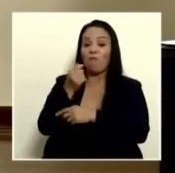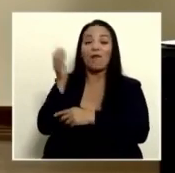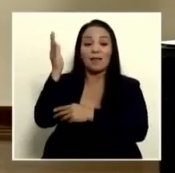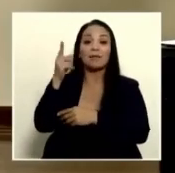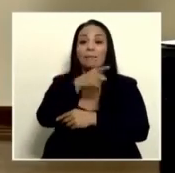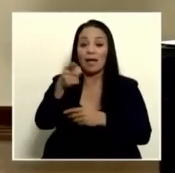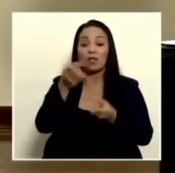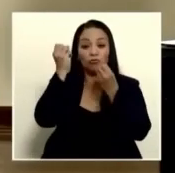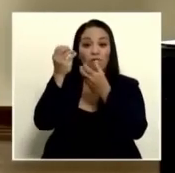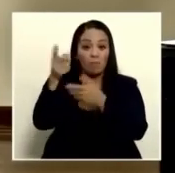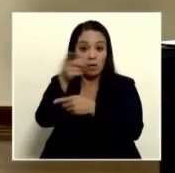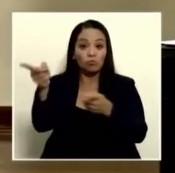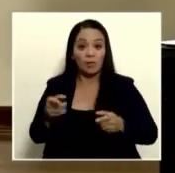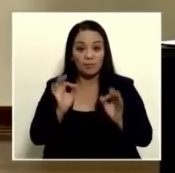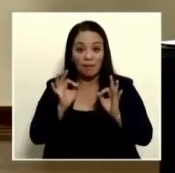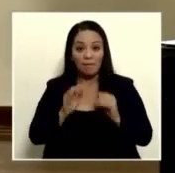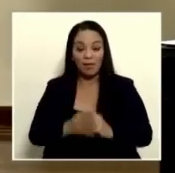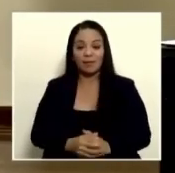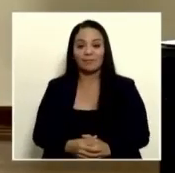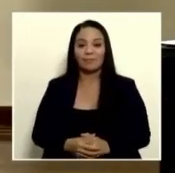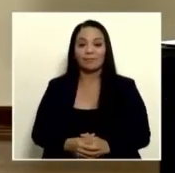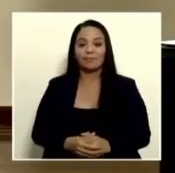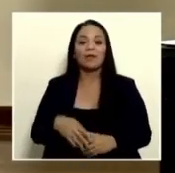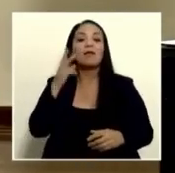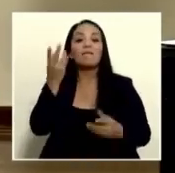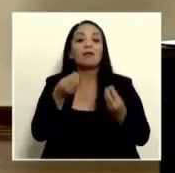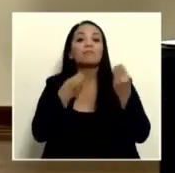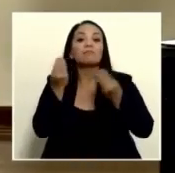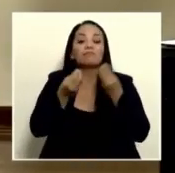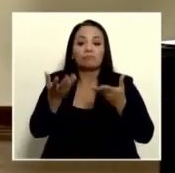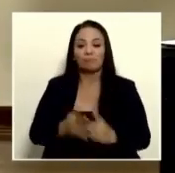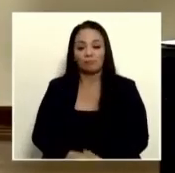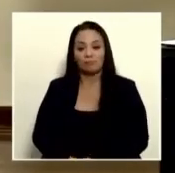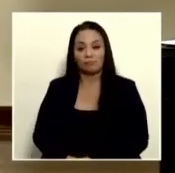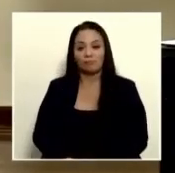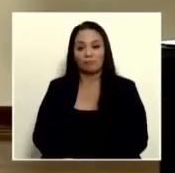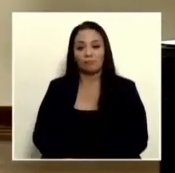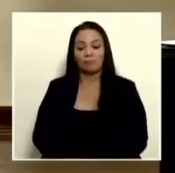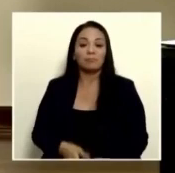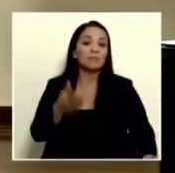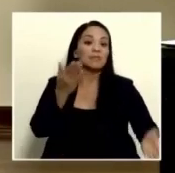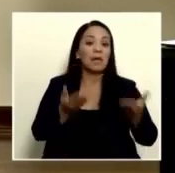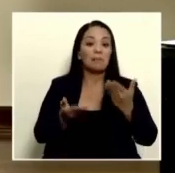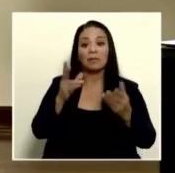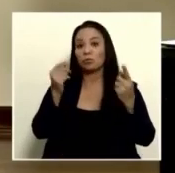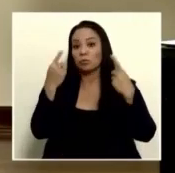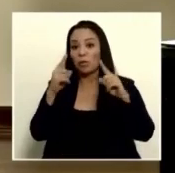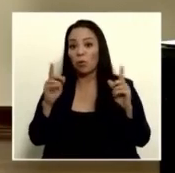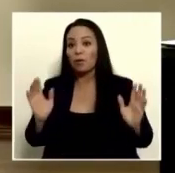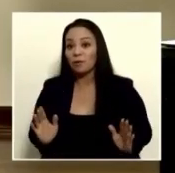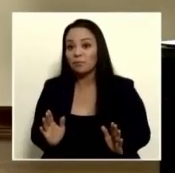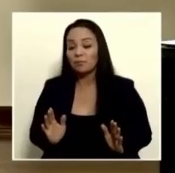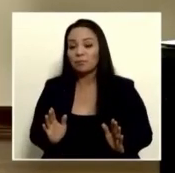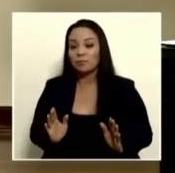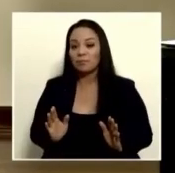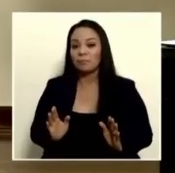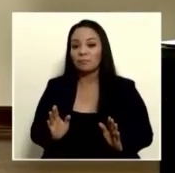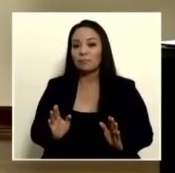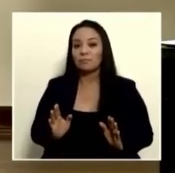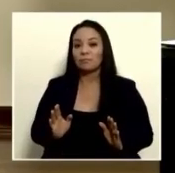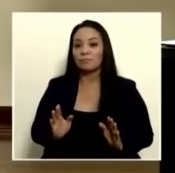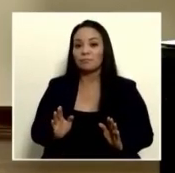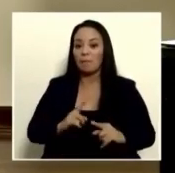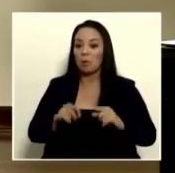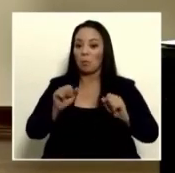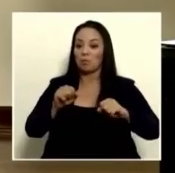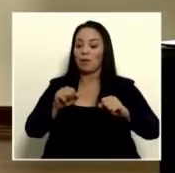reportar este y ver a dónde estamos puede ser que no se logre yo creo que es una probabilidad